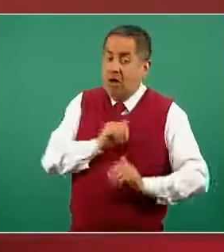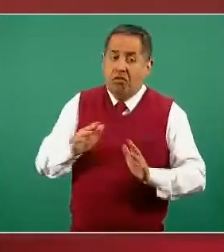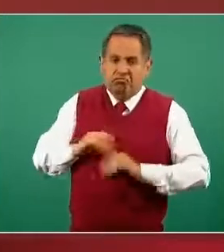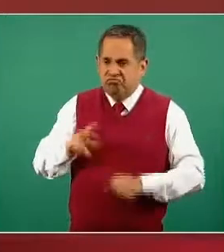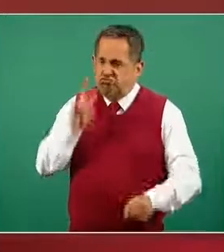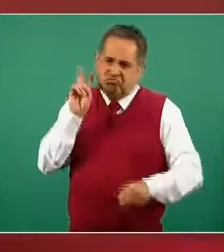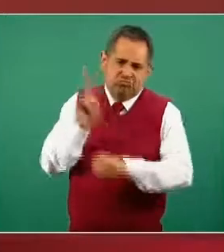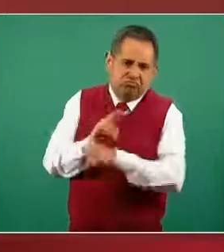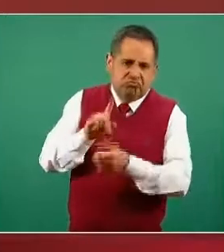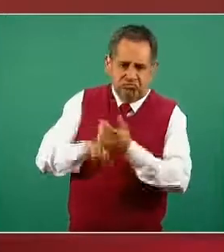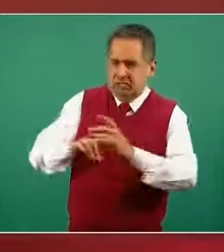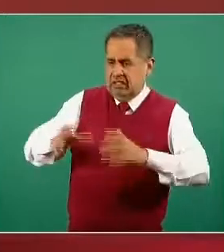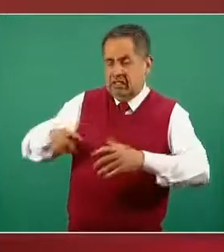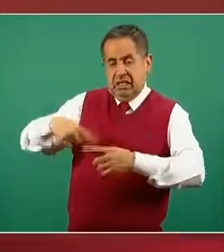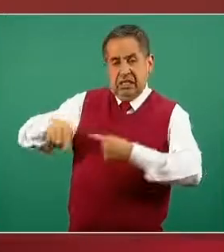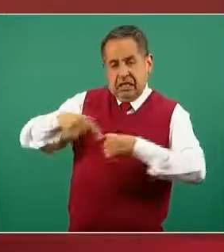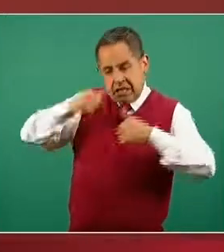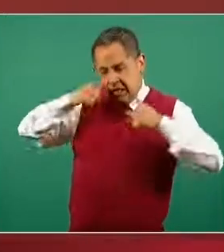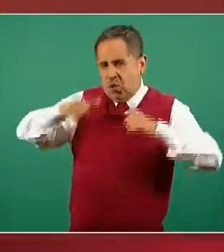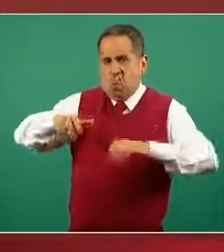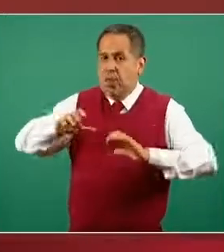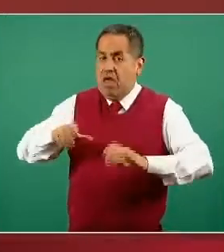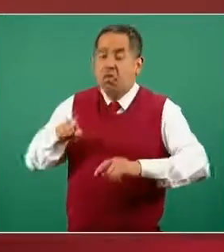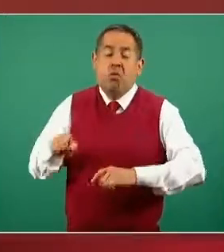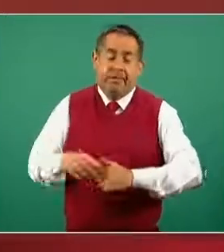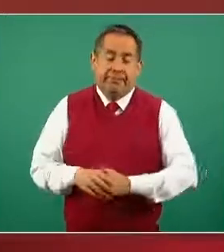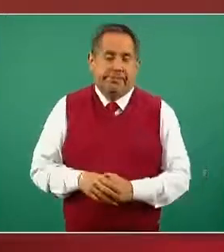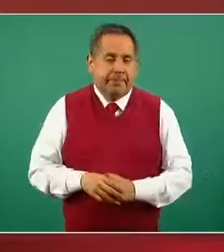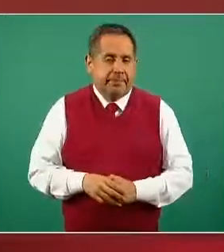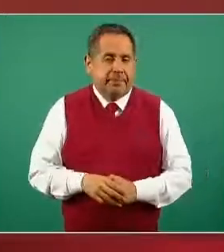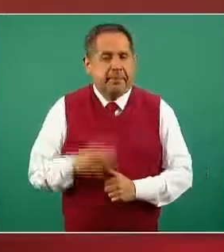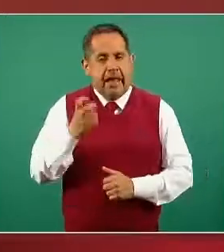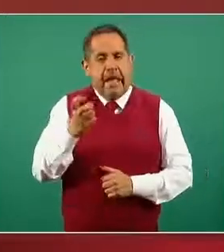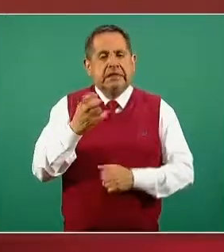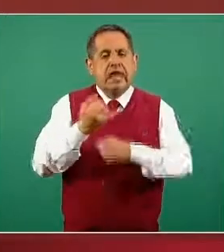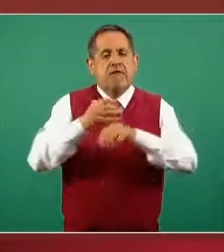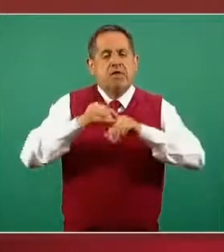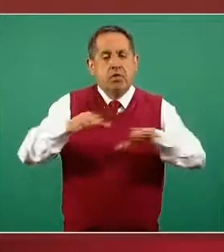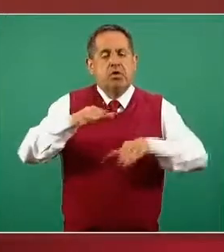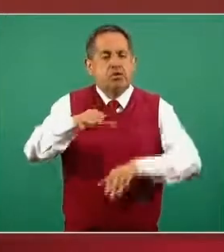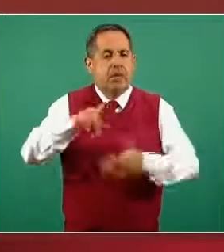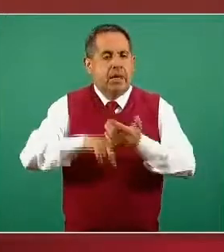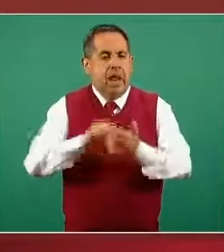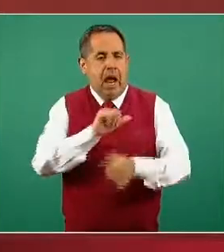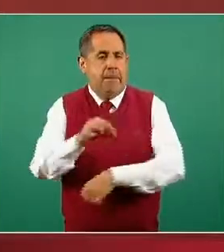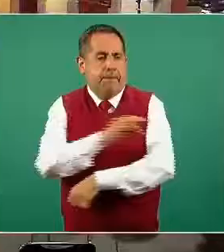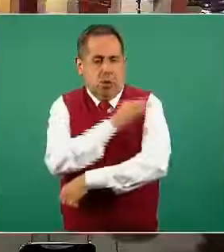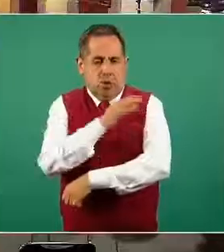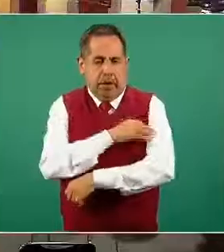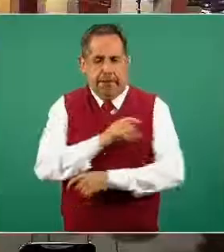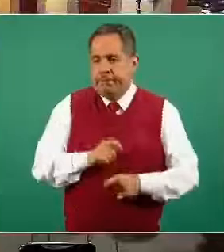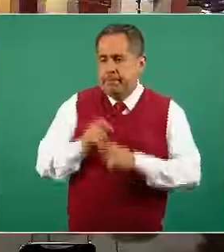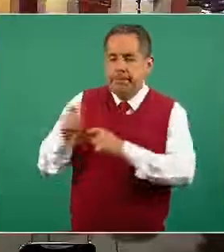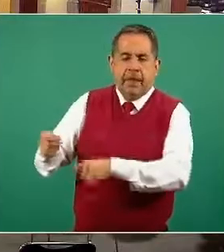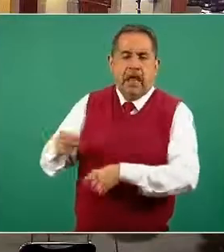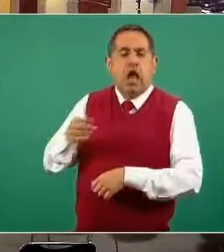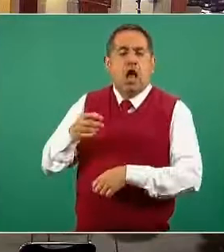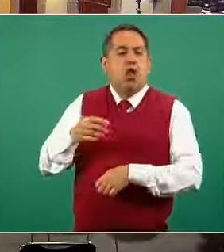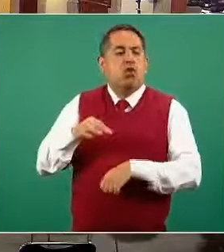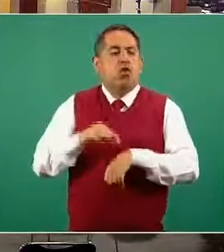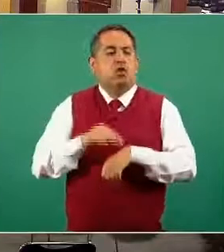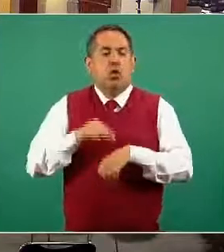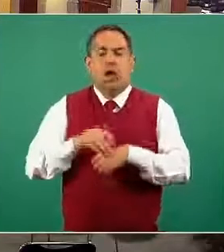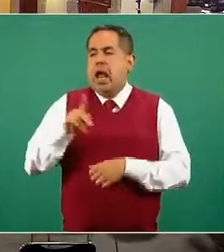del producto biológico, de la vacuna. Este es el informe de vacunación. Le damos la palabra a la doctora Carla Verdichevsky-Fellman,